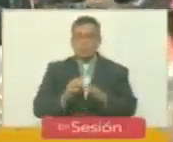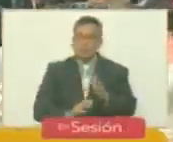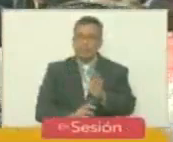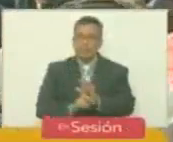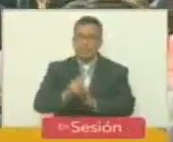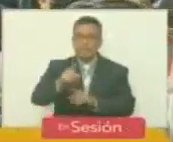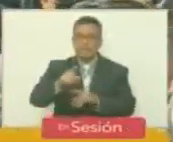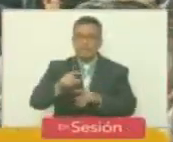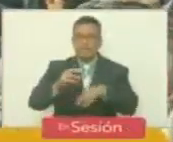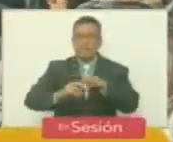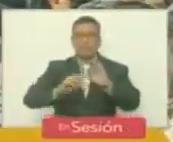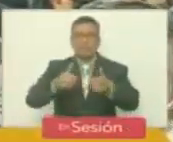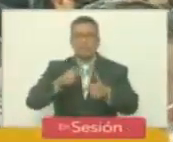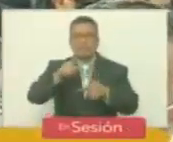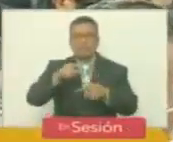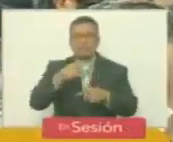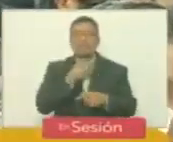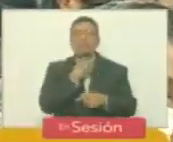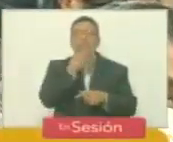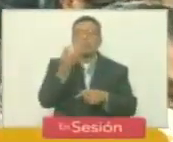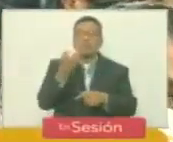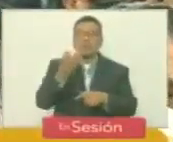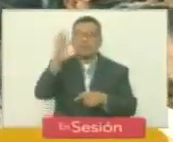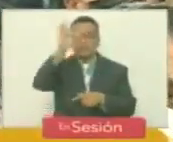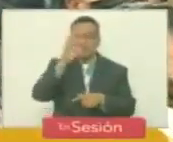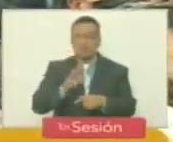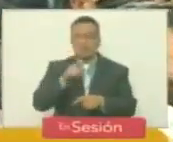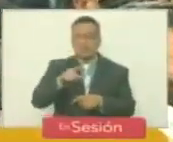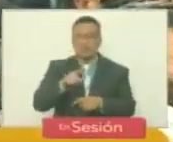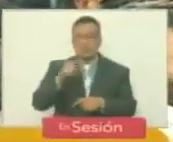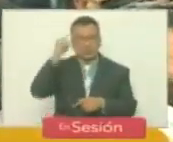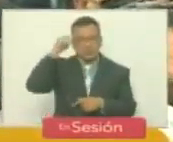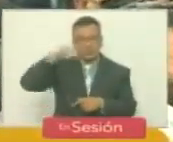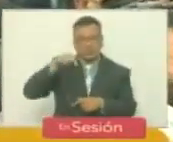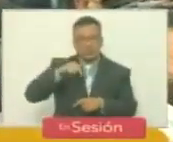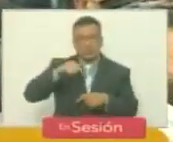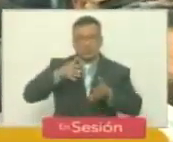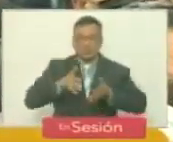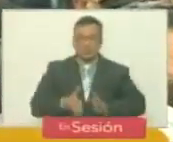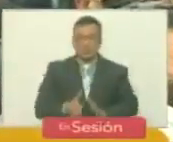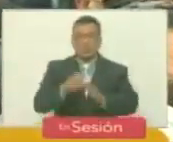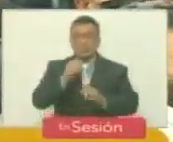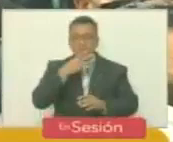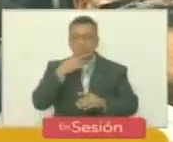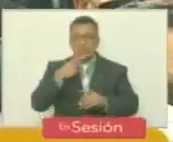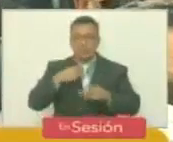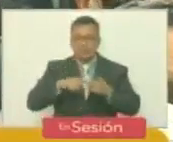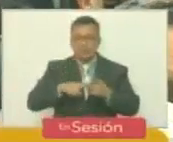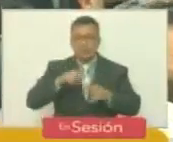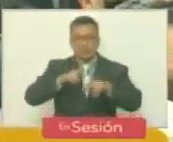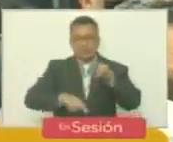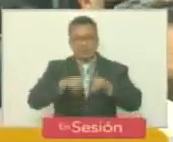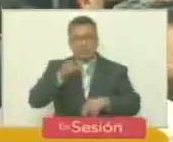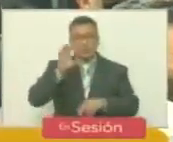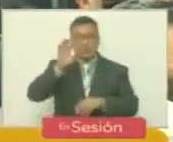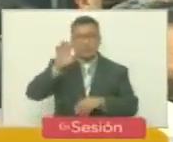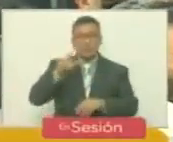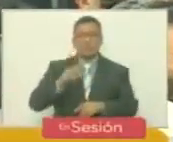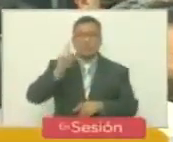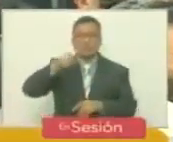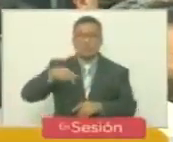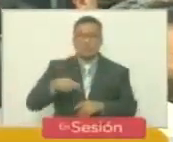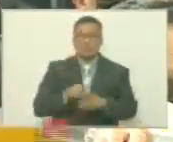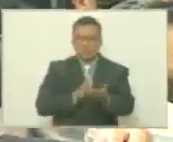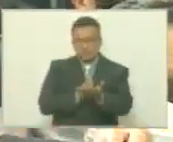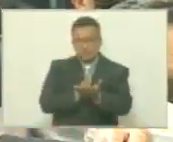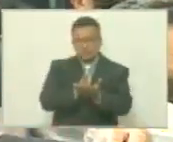donde se originó también el grito a la federación y que hoy sigue pariendo gente buena y noble que construye patria y que además va